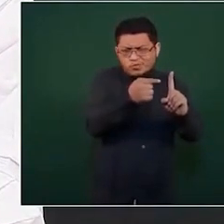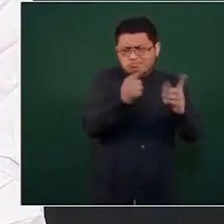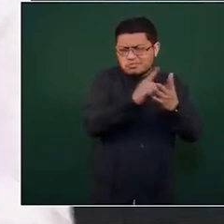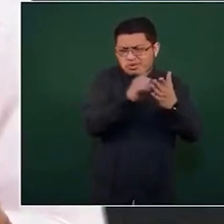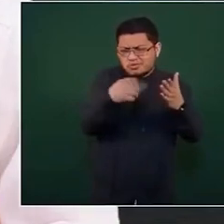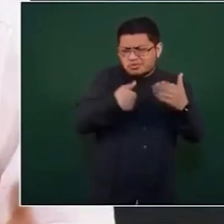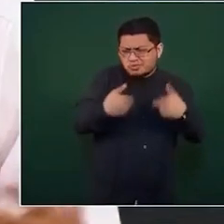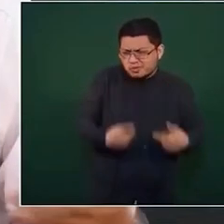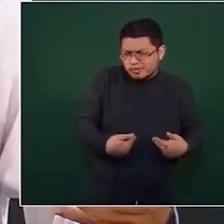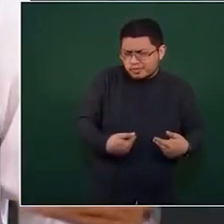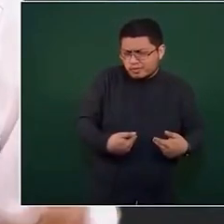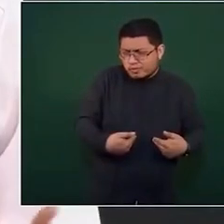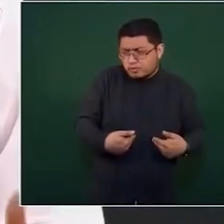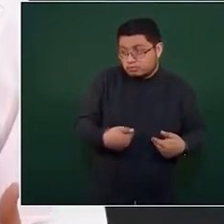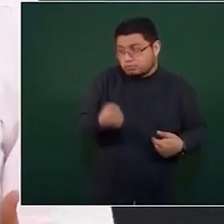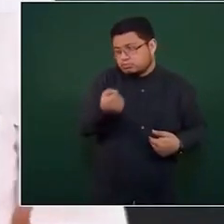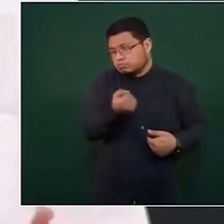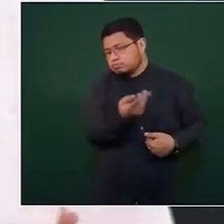cuando